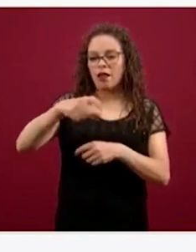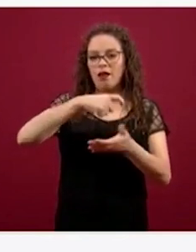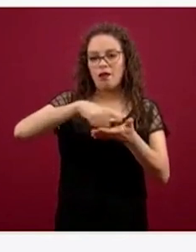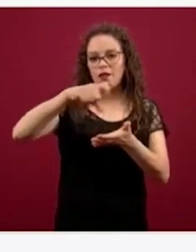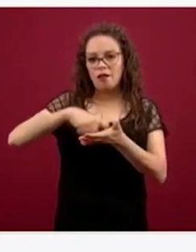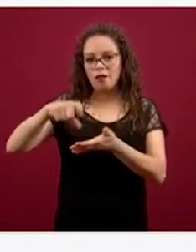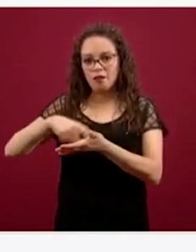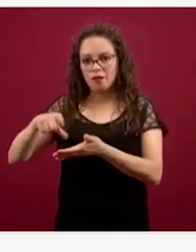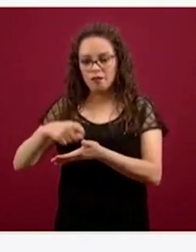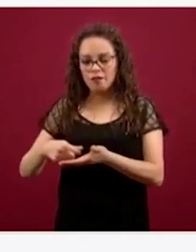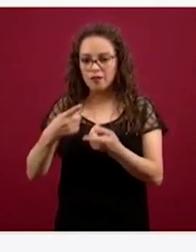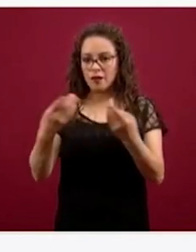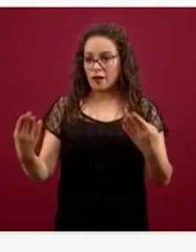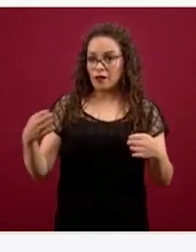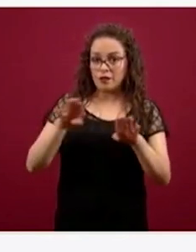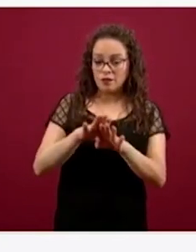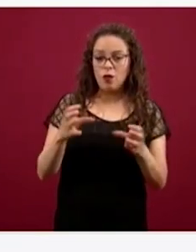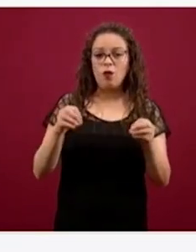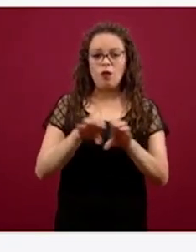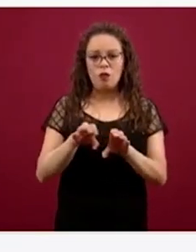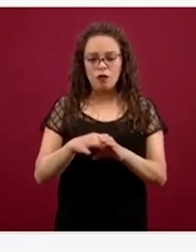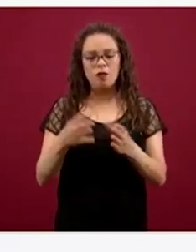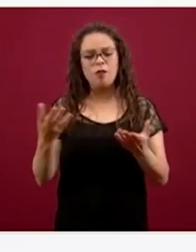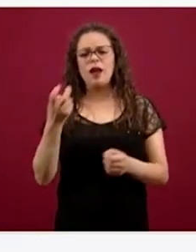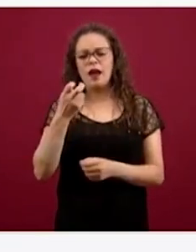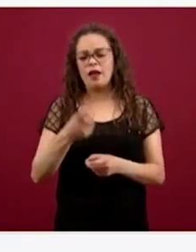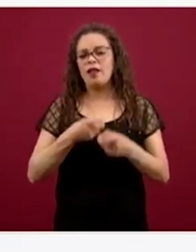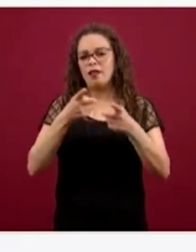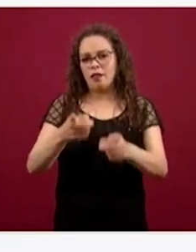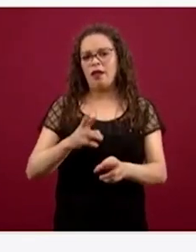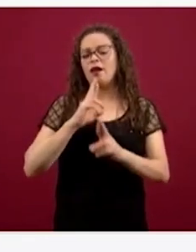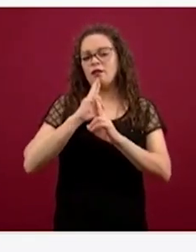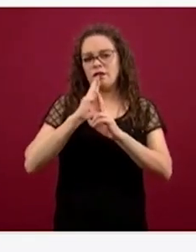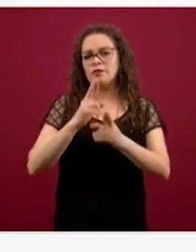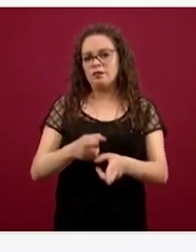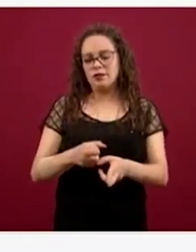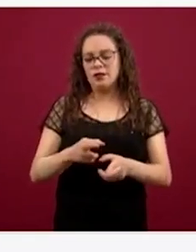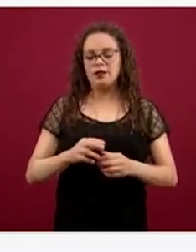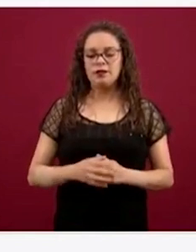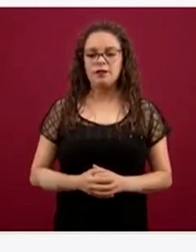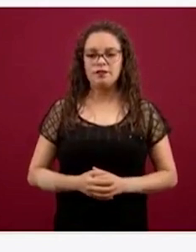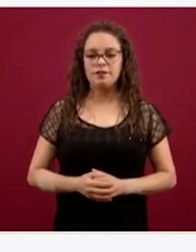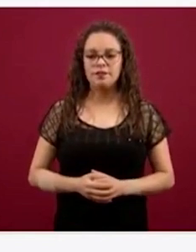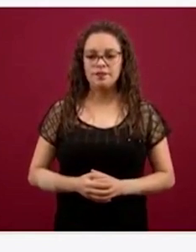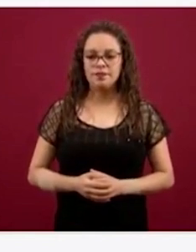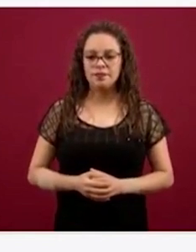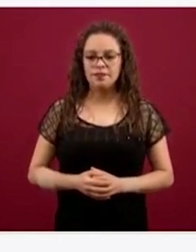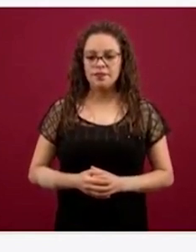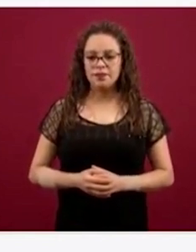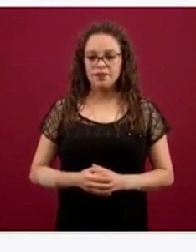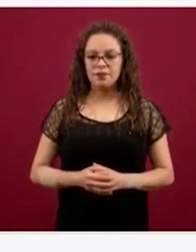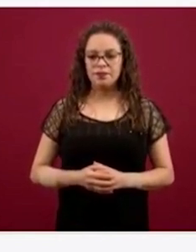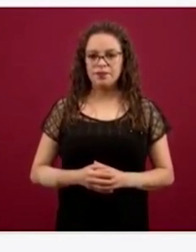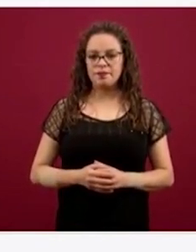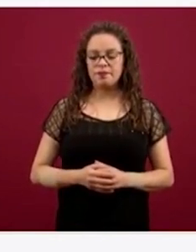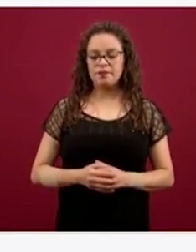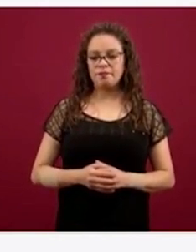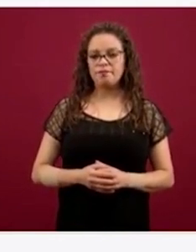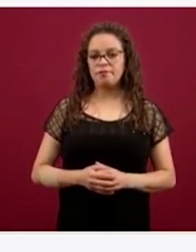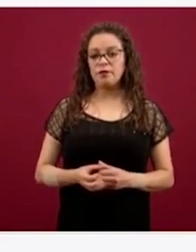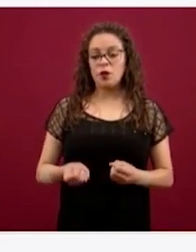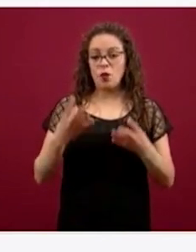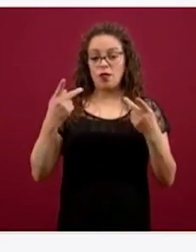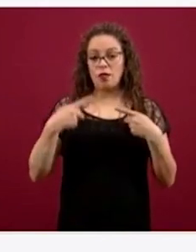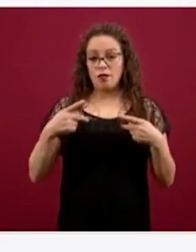han tenido una respuesta. Ese porcentaje de satisfacción